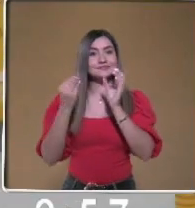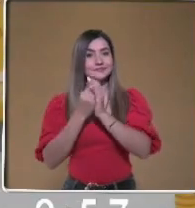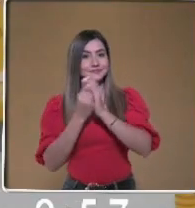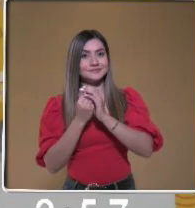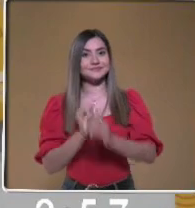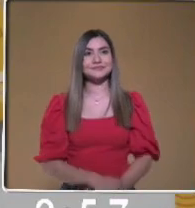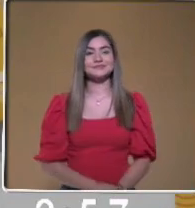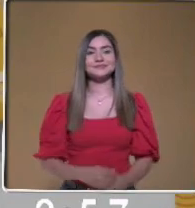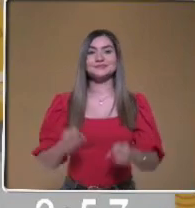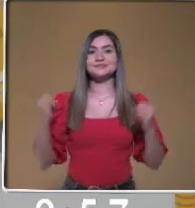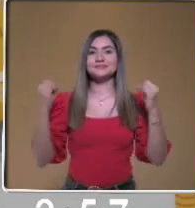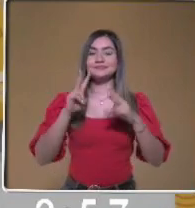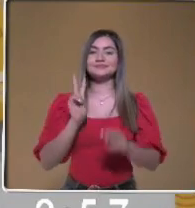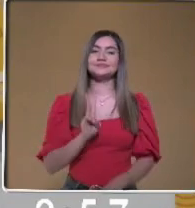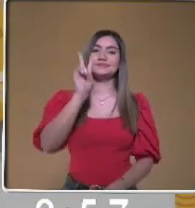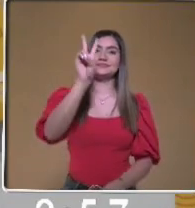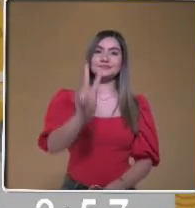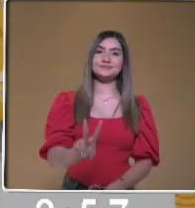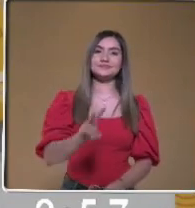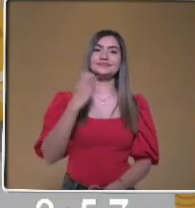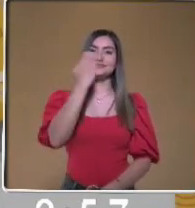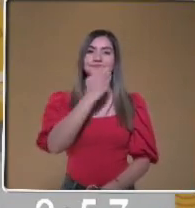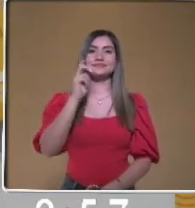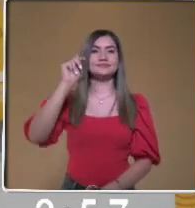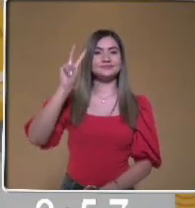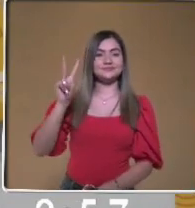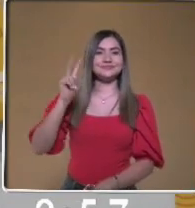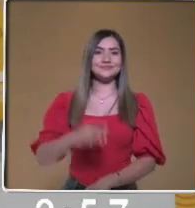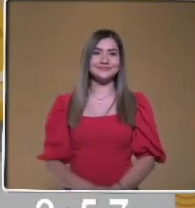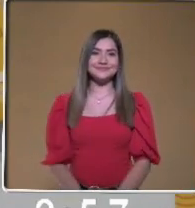nos vemos el siguiente viernes con Escuela TV.